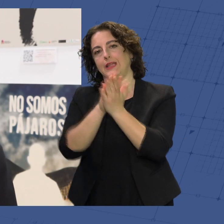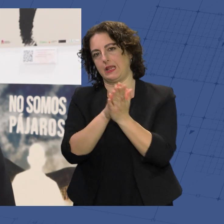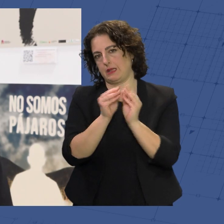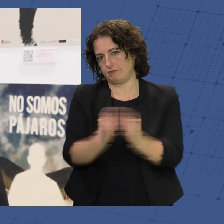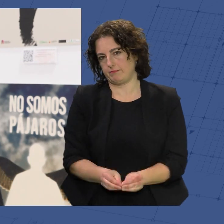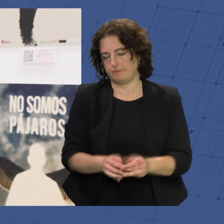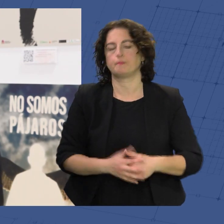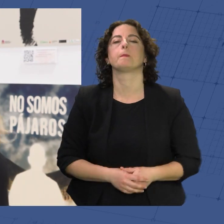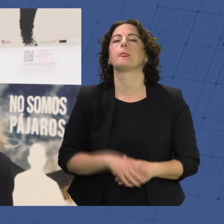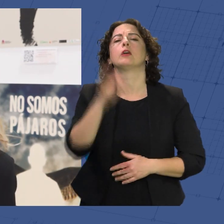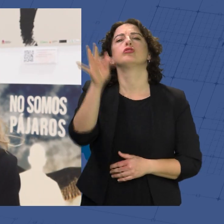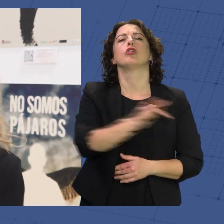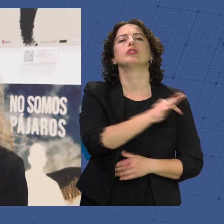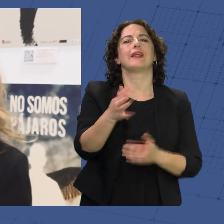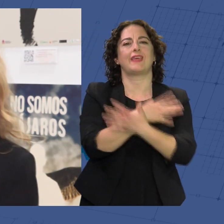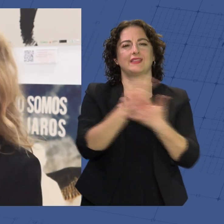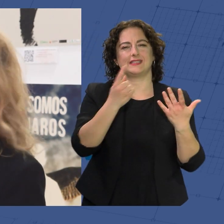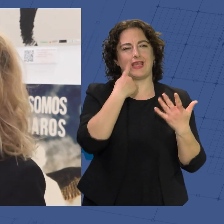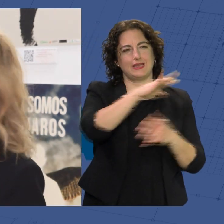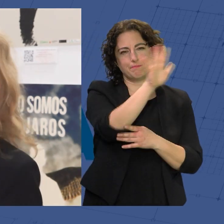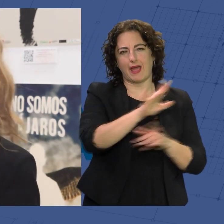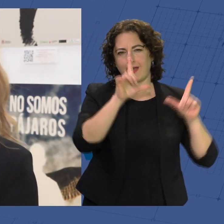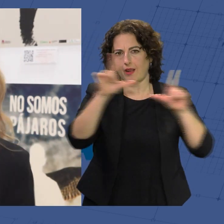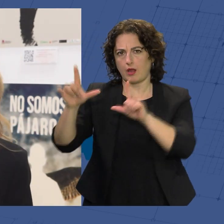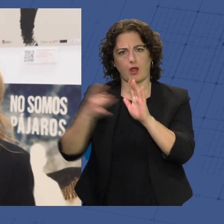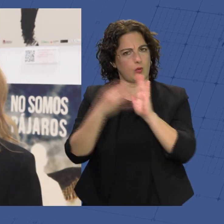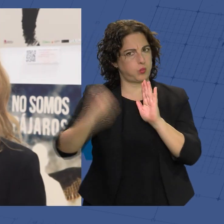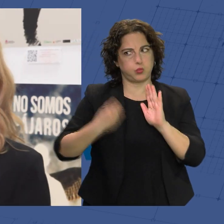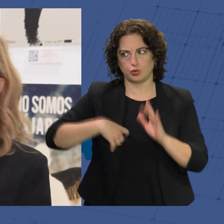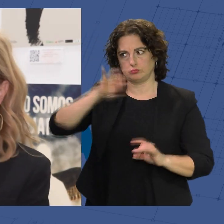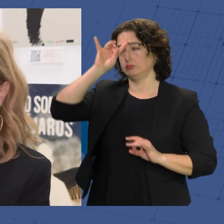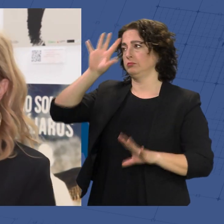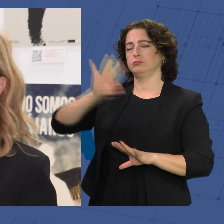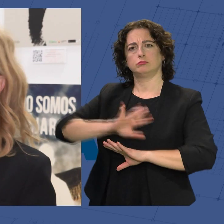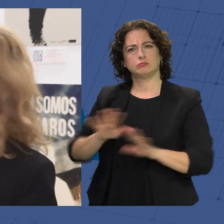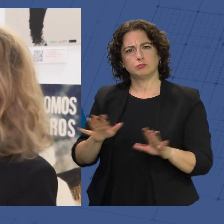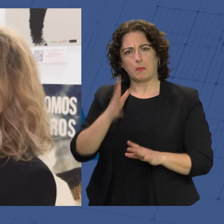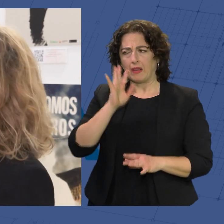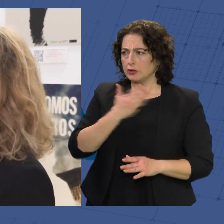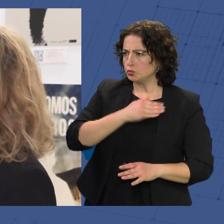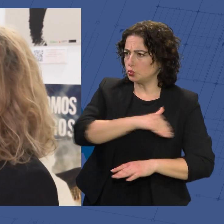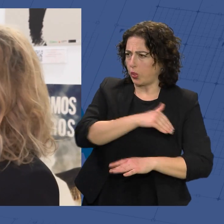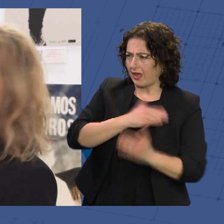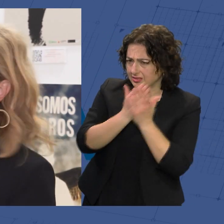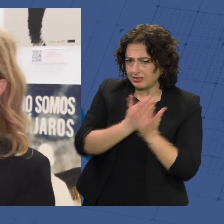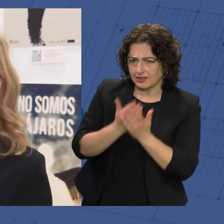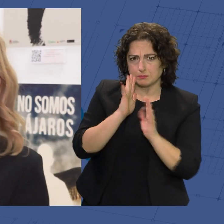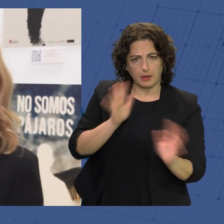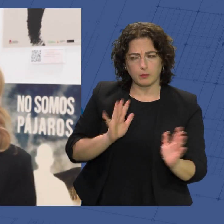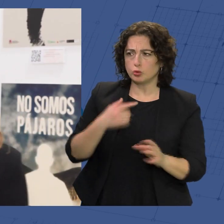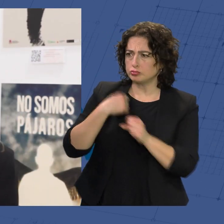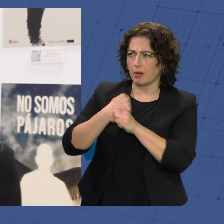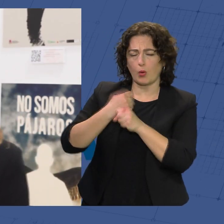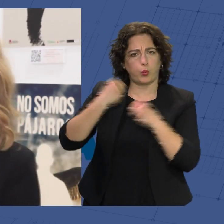Son un total de 16 imágenes con una alta calidad. Me sorprende que sean estudiantes porque es verdad que los trabajos